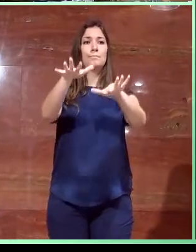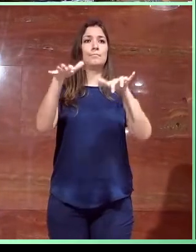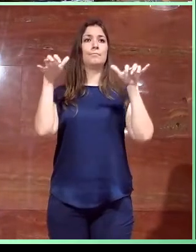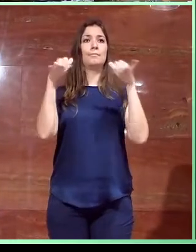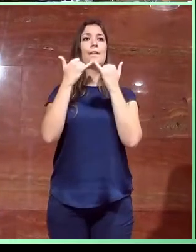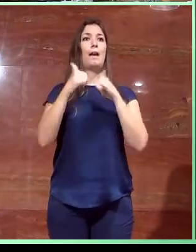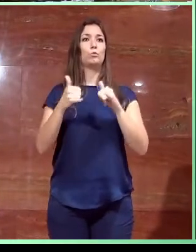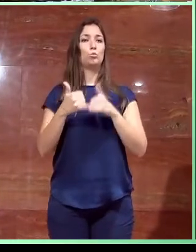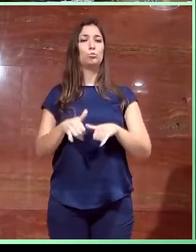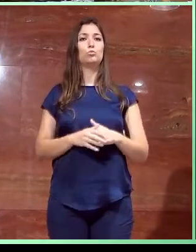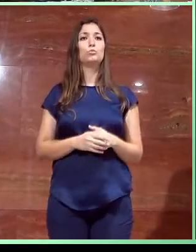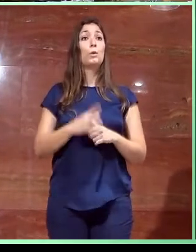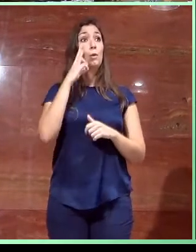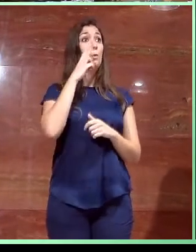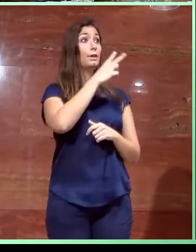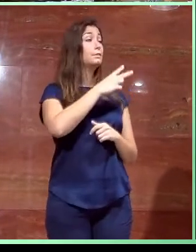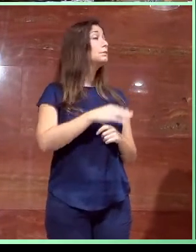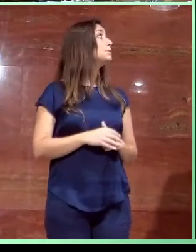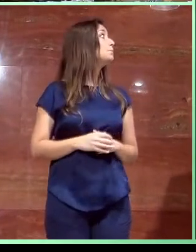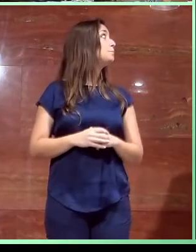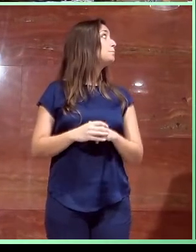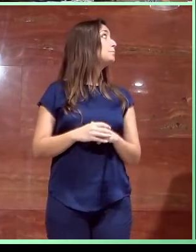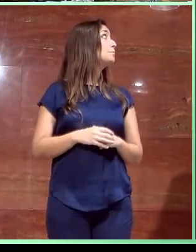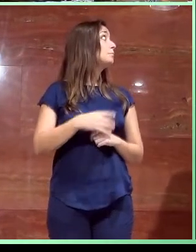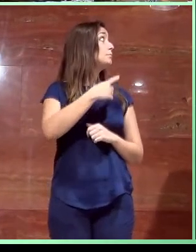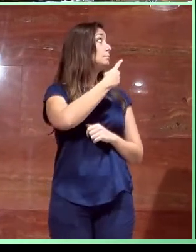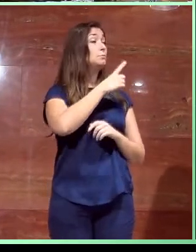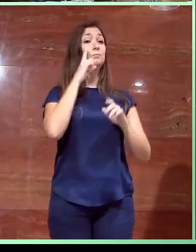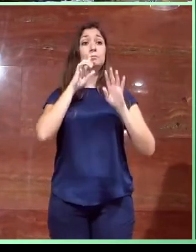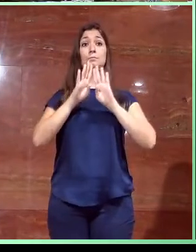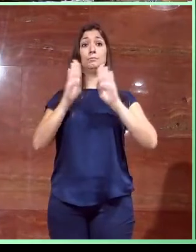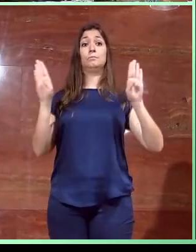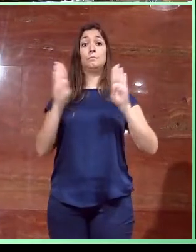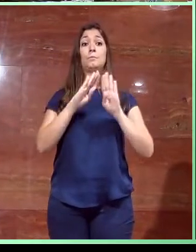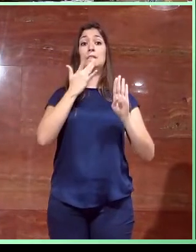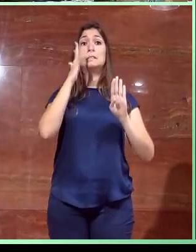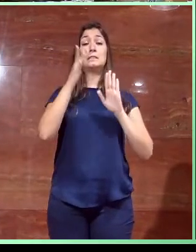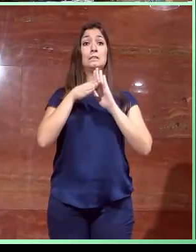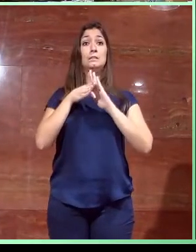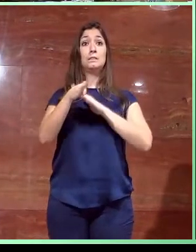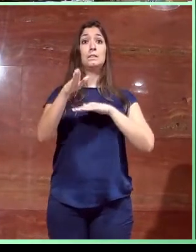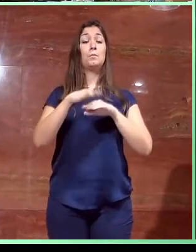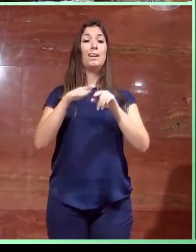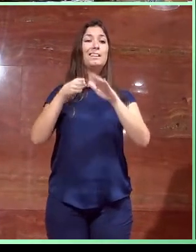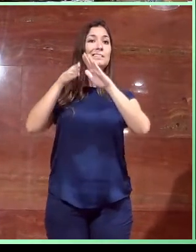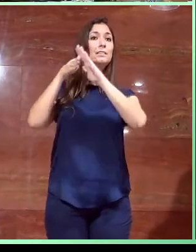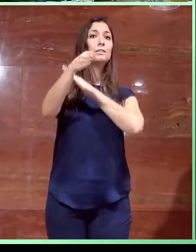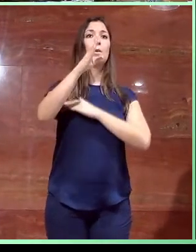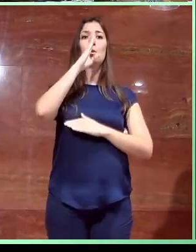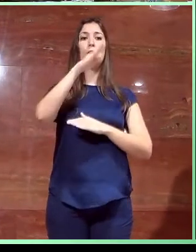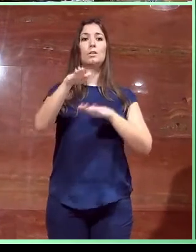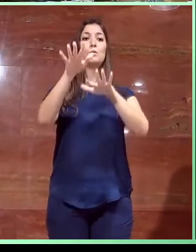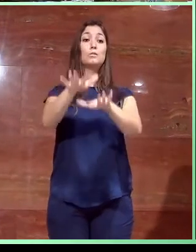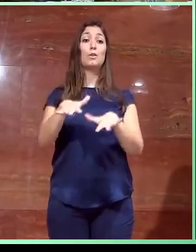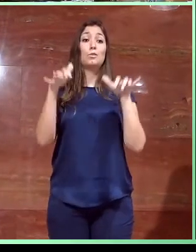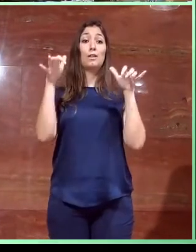Como vemos aquí, acceso, este acceso al salón de actos también, y a